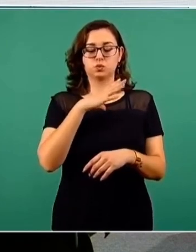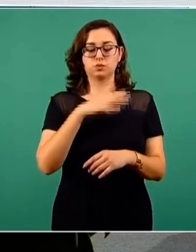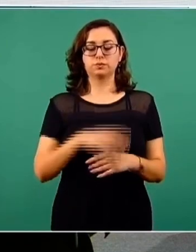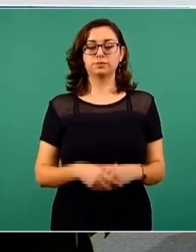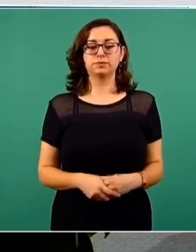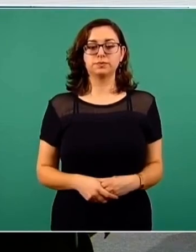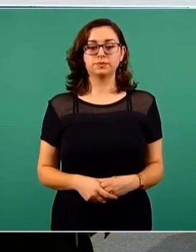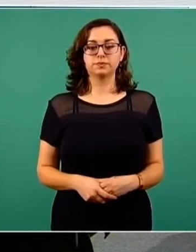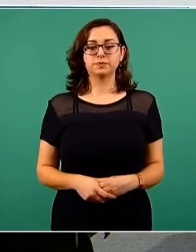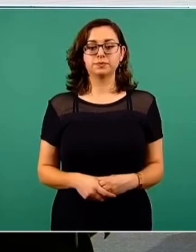pacientes con COVID.